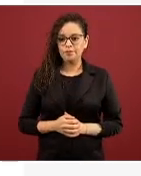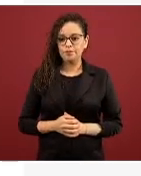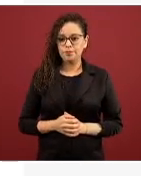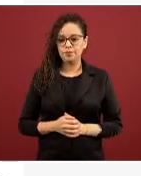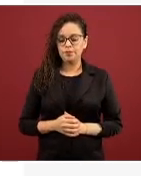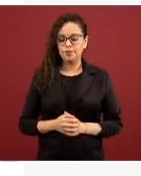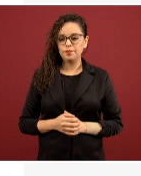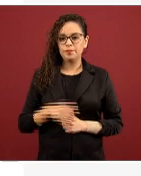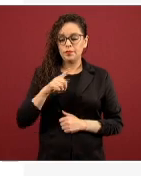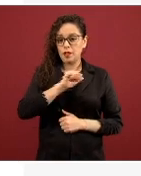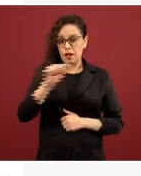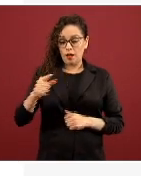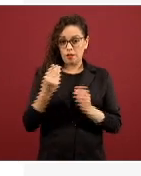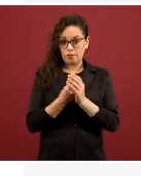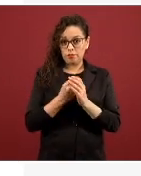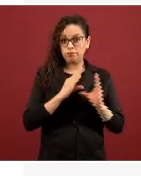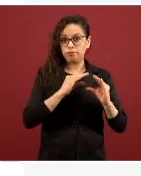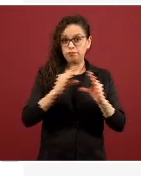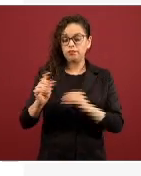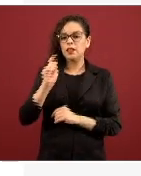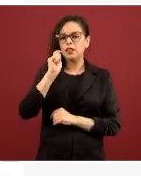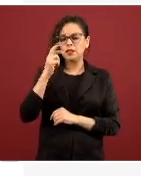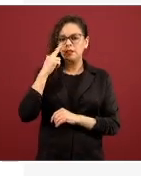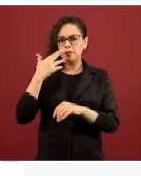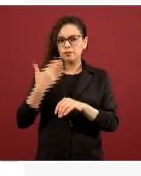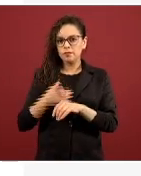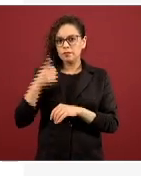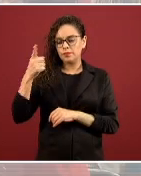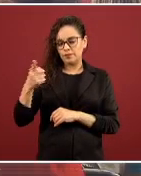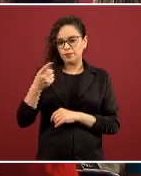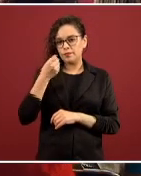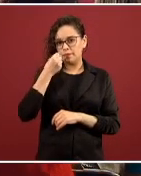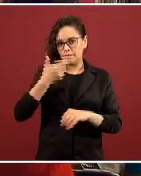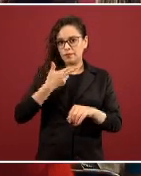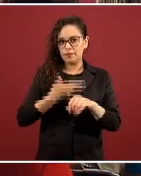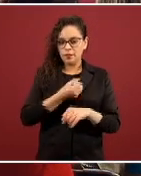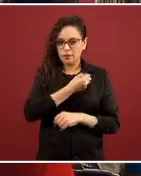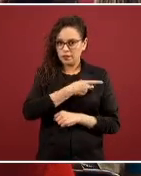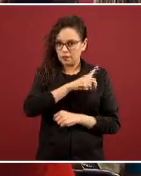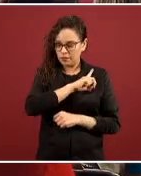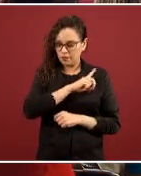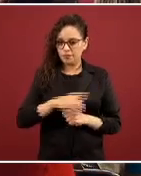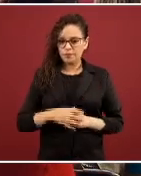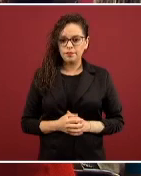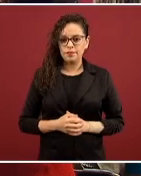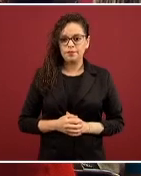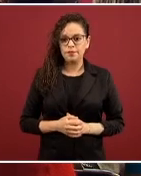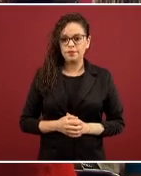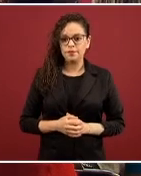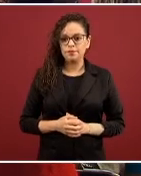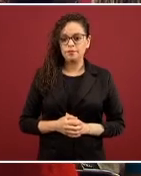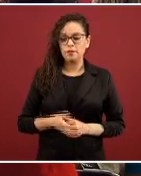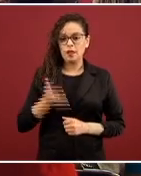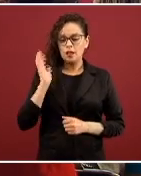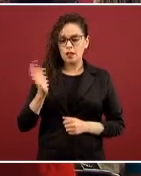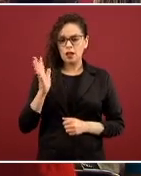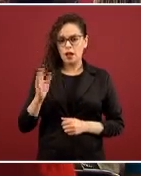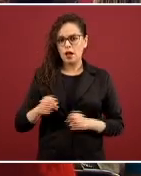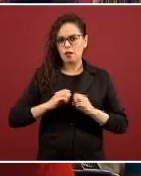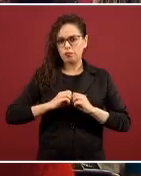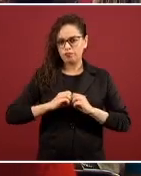por la Secretaría de Salud y realmente se ha difundido en forma